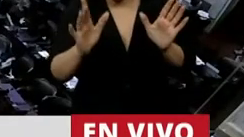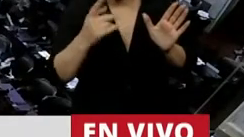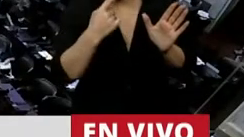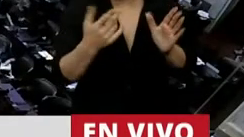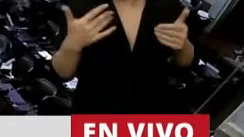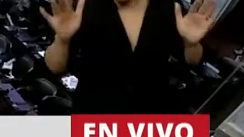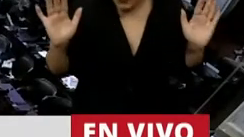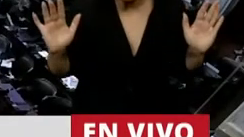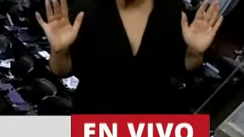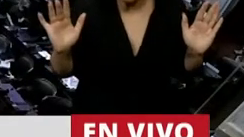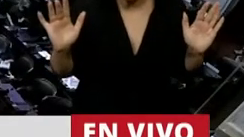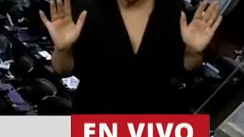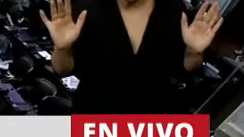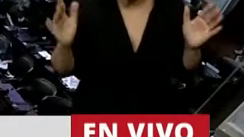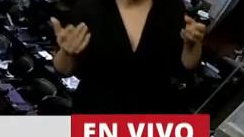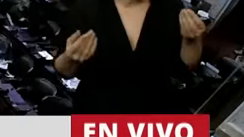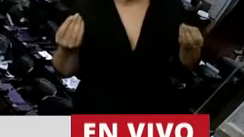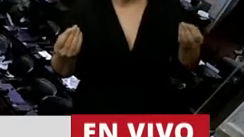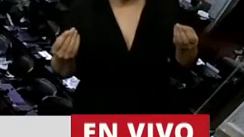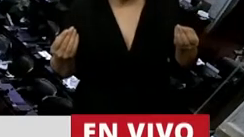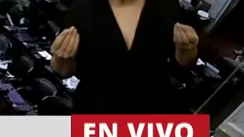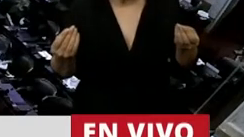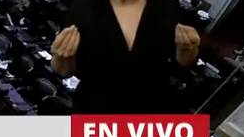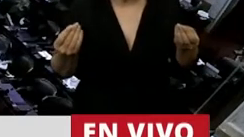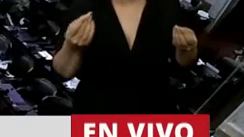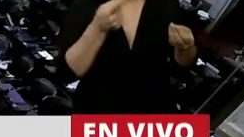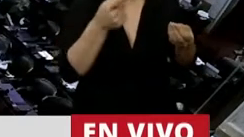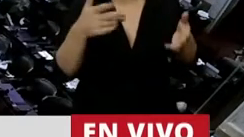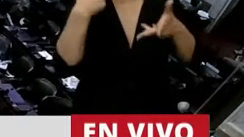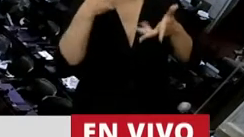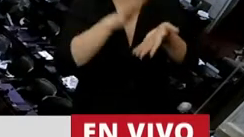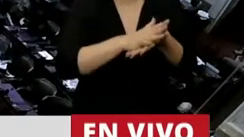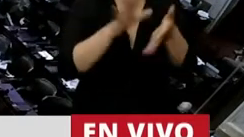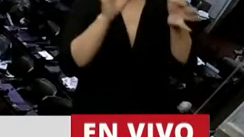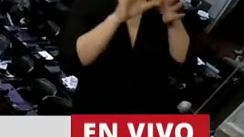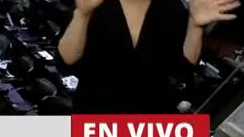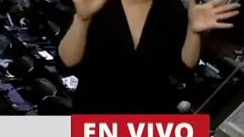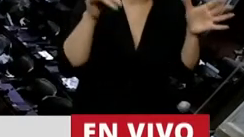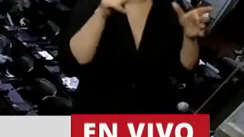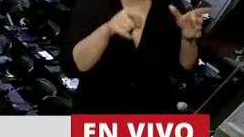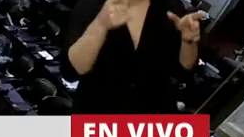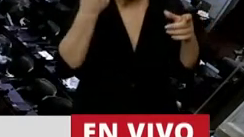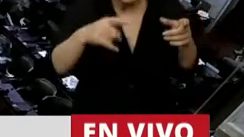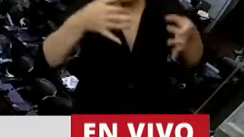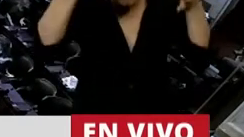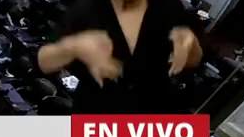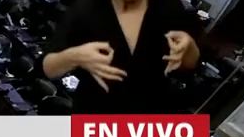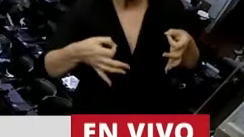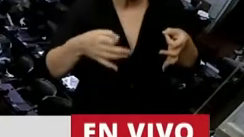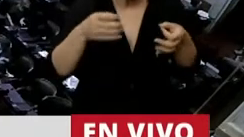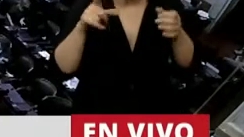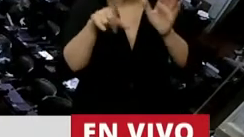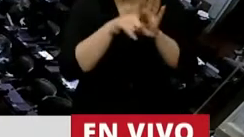¿sabe qué? Hay muchos que se llenan la boca hablando de democracia. Pero que se olvidan que las leyes se trazan y se